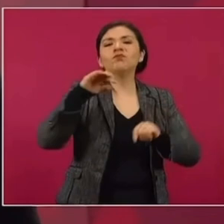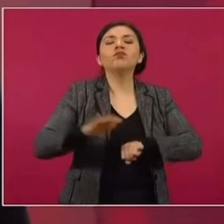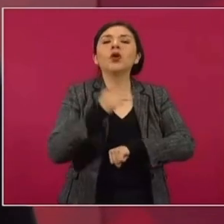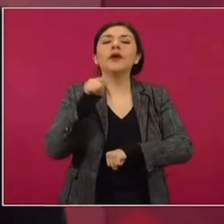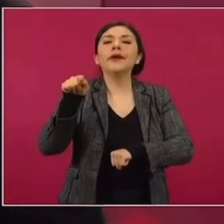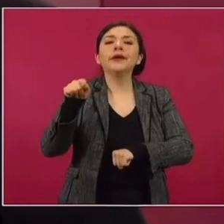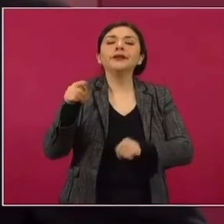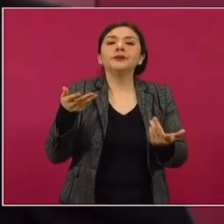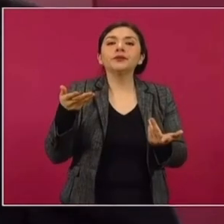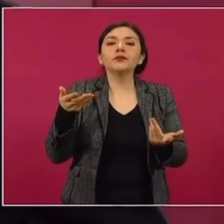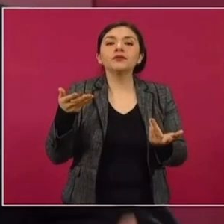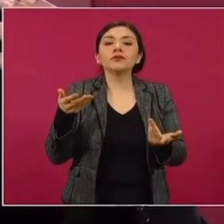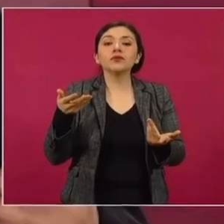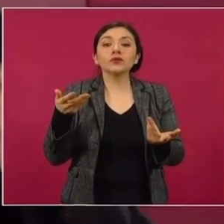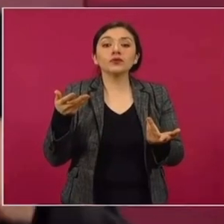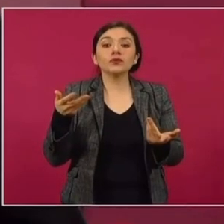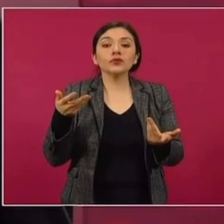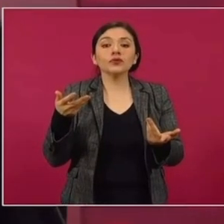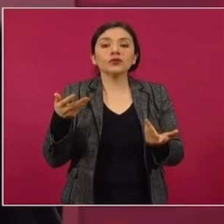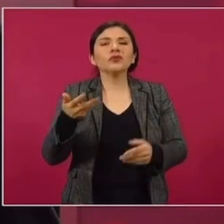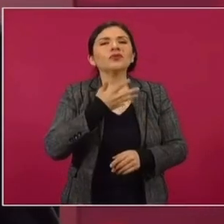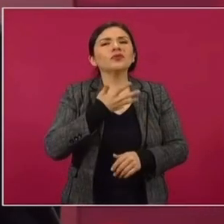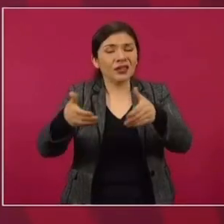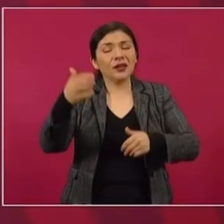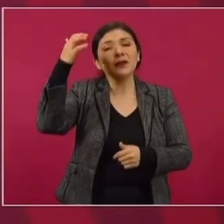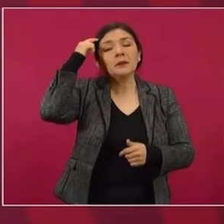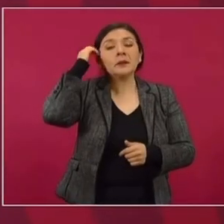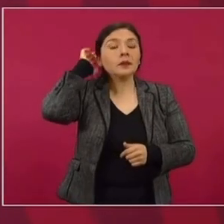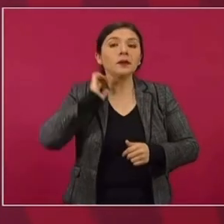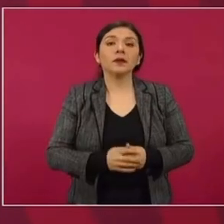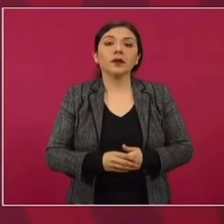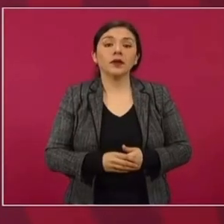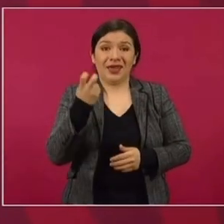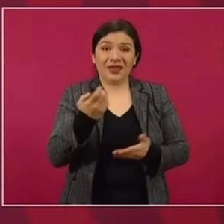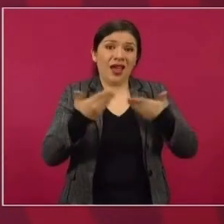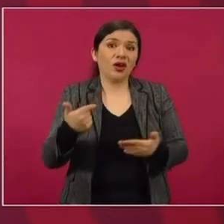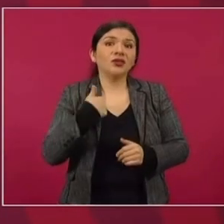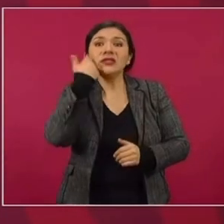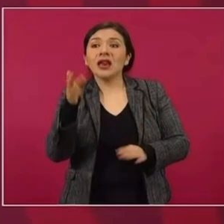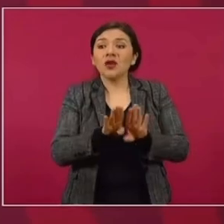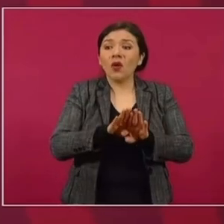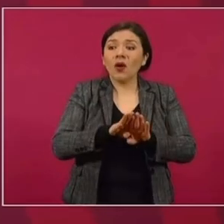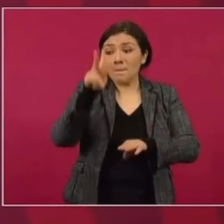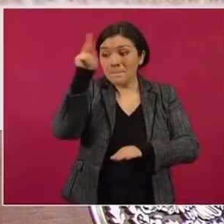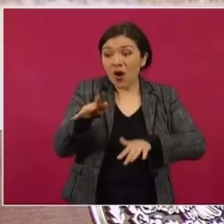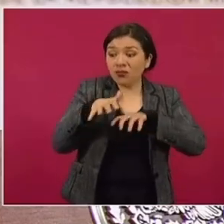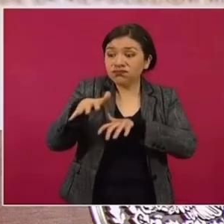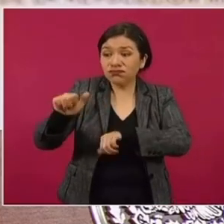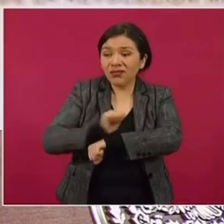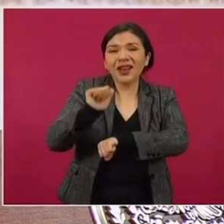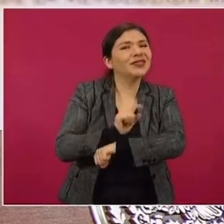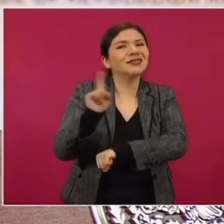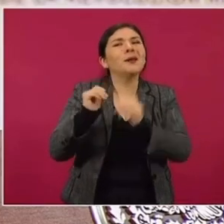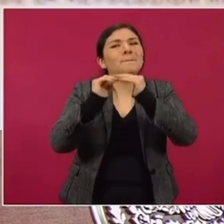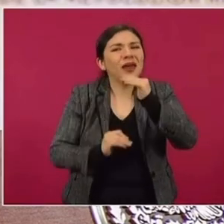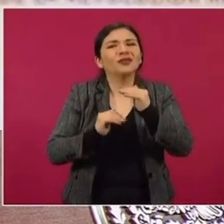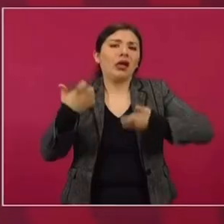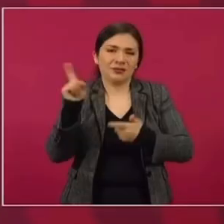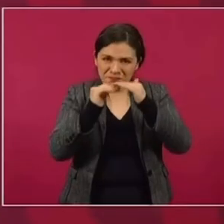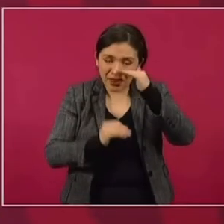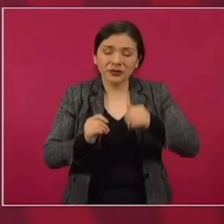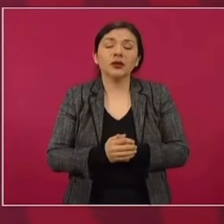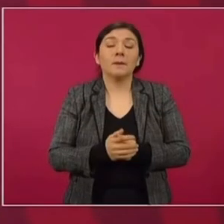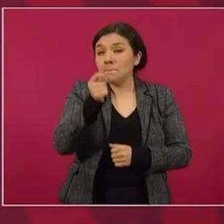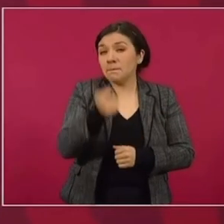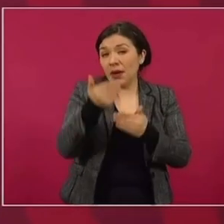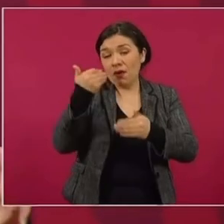hay mucho tráfico y estamos buscando no afectar o afectar lo menos posible con la obra.